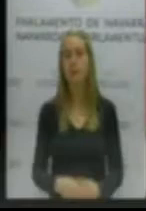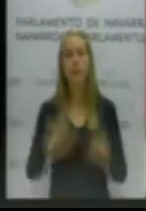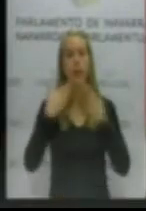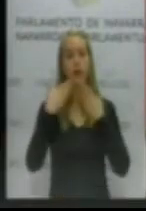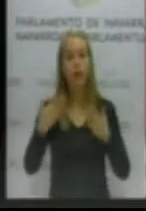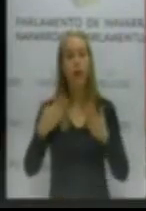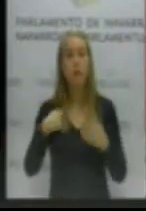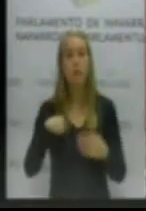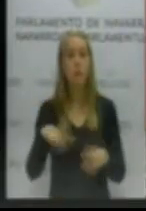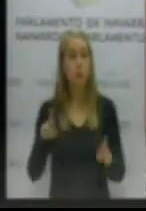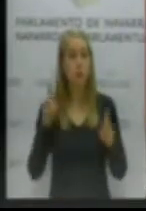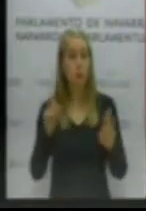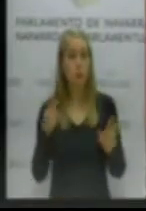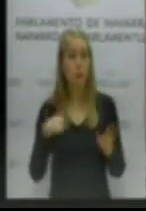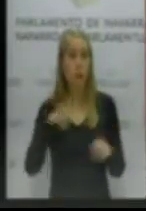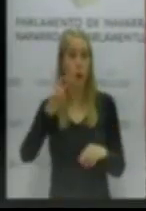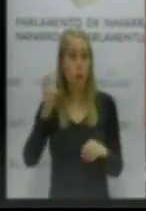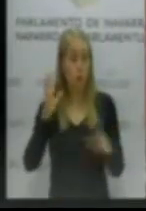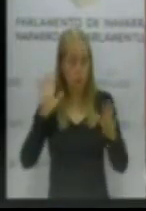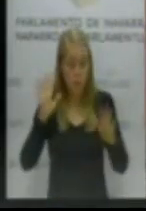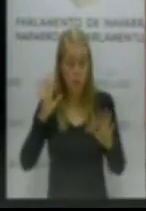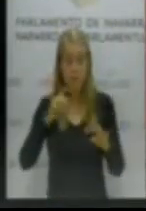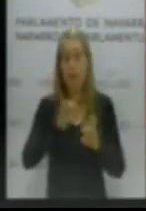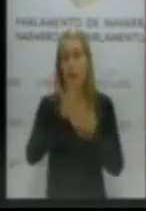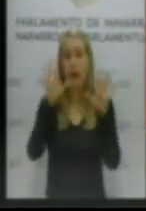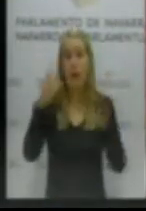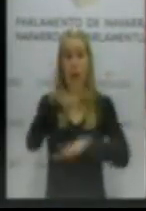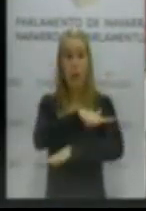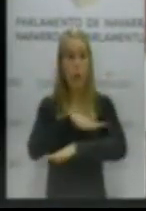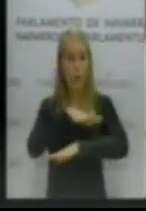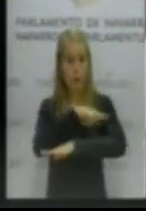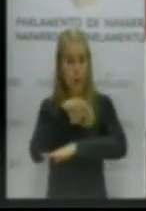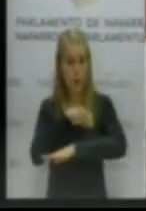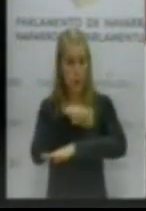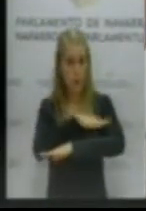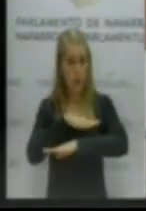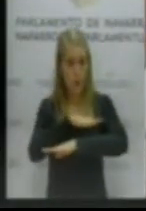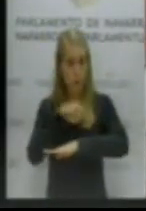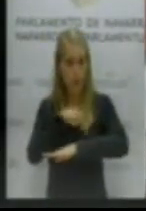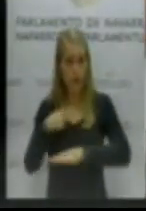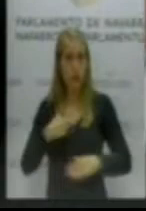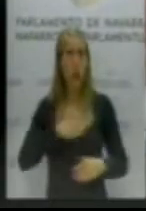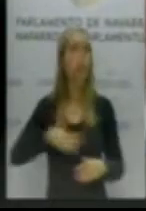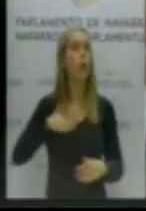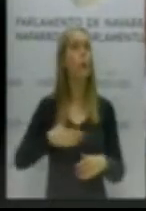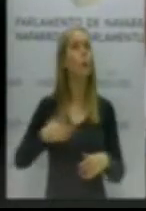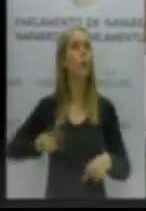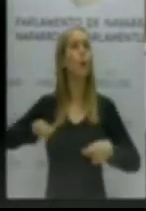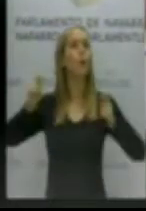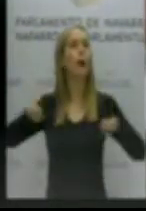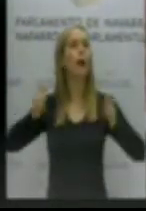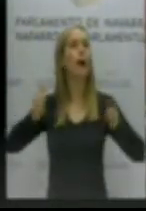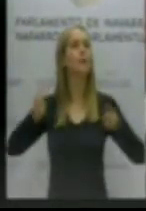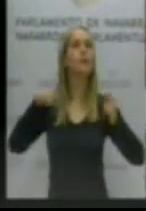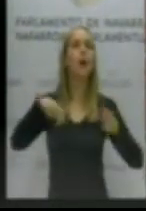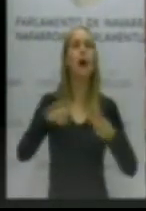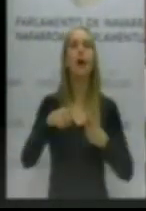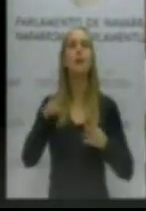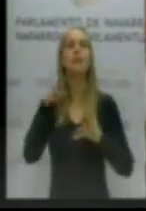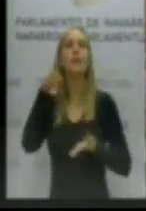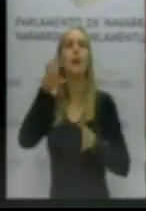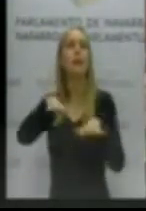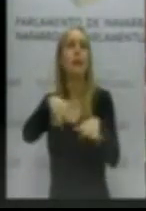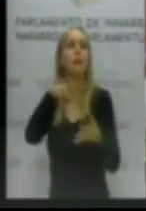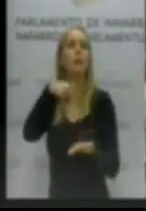No me esperaba otra cosa, pero está claro que este gobierno está mucho más cómodo en las pancartas, en las reivindicaciones, en